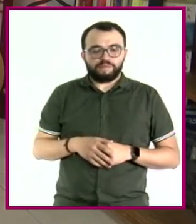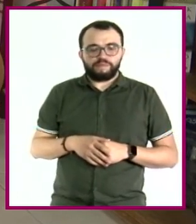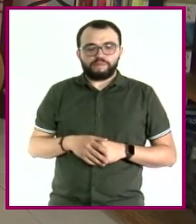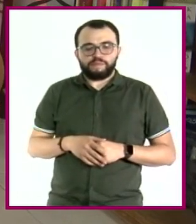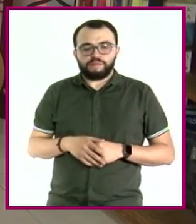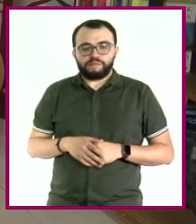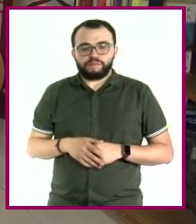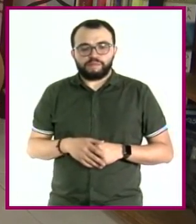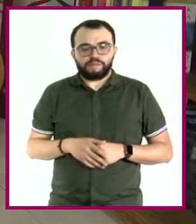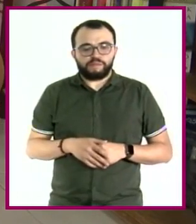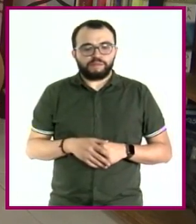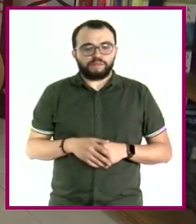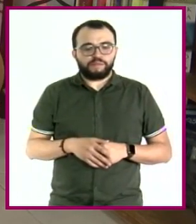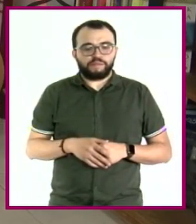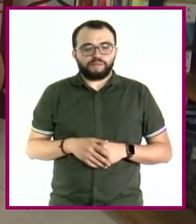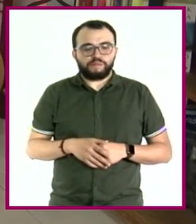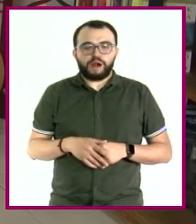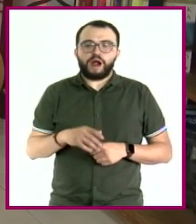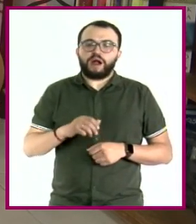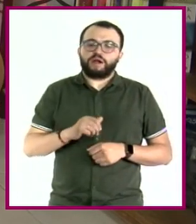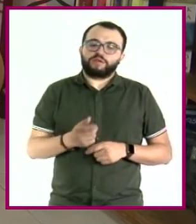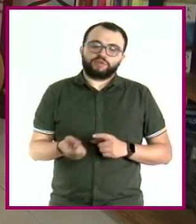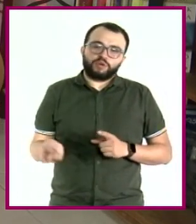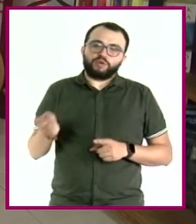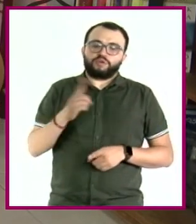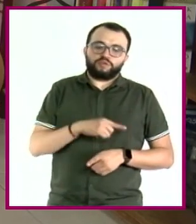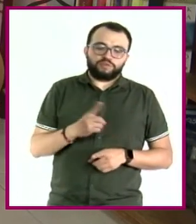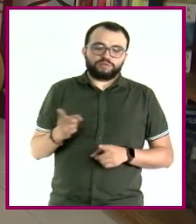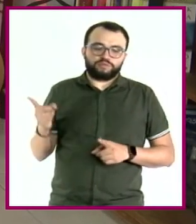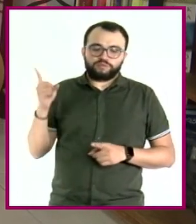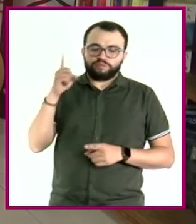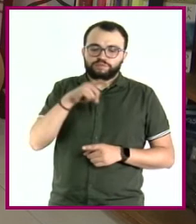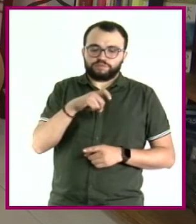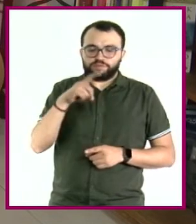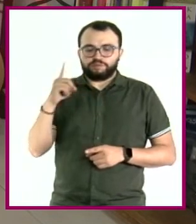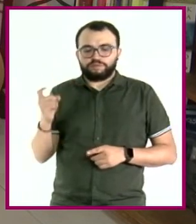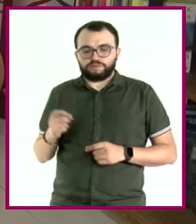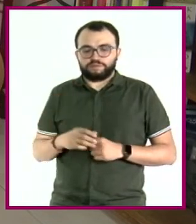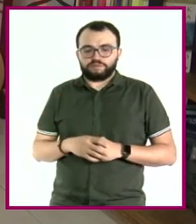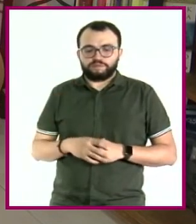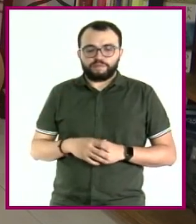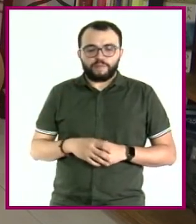lado siempre tienes que hacerlo del otro. Y regresar.